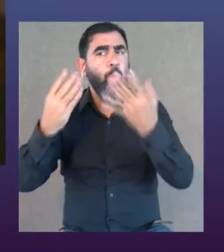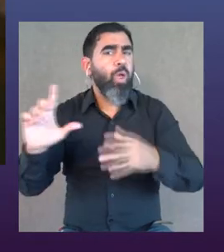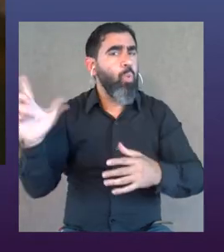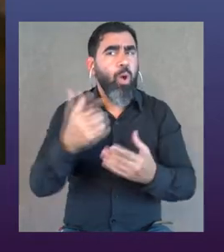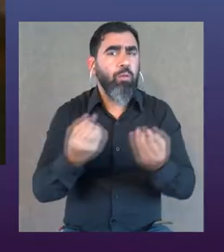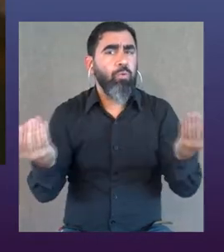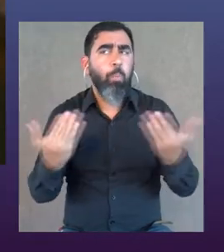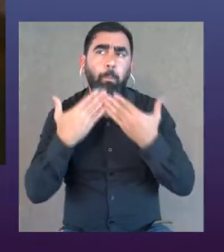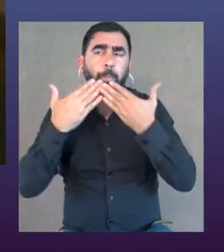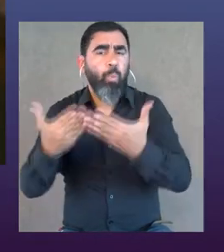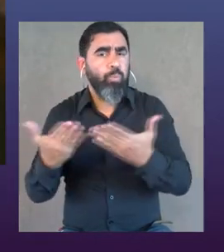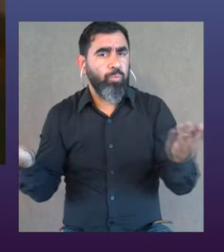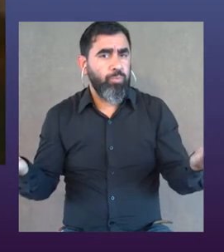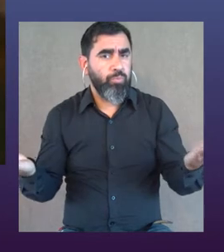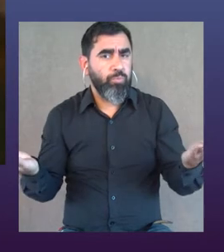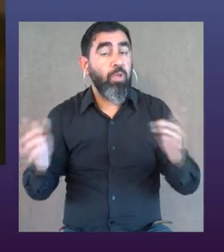discapacidad?